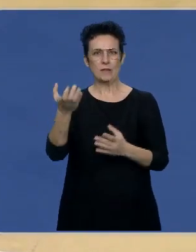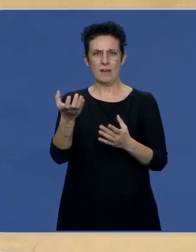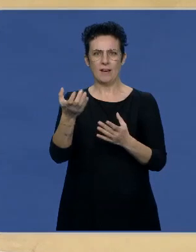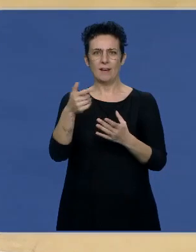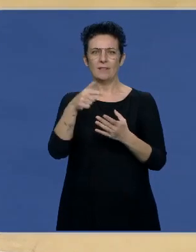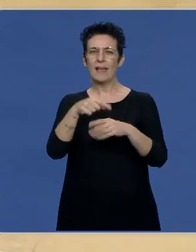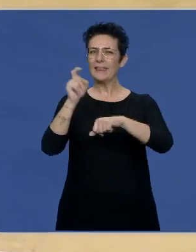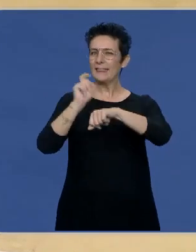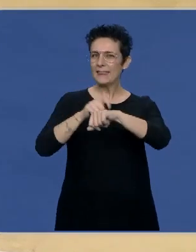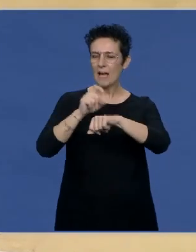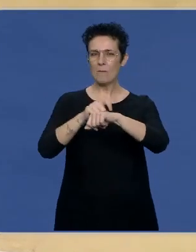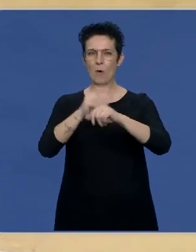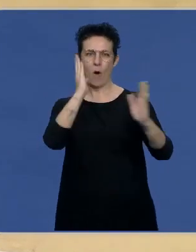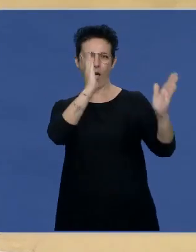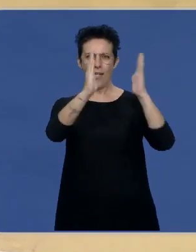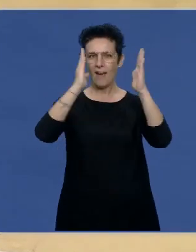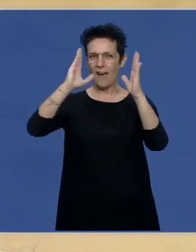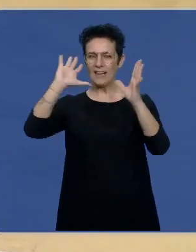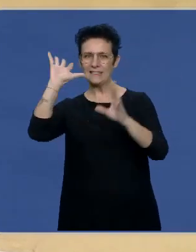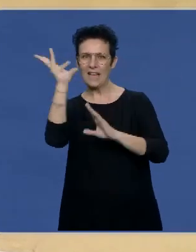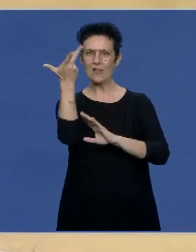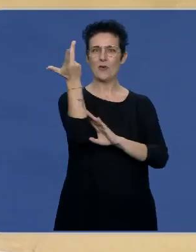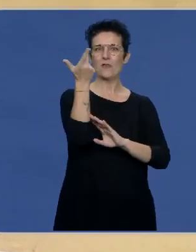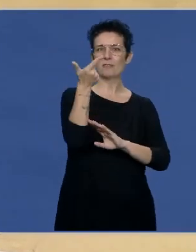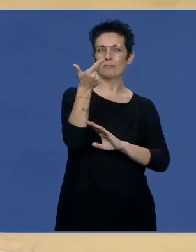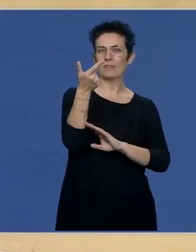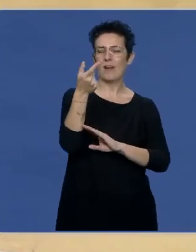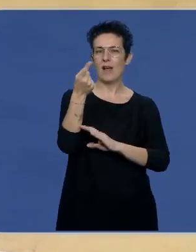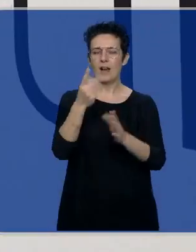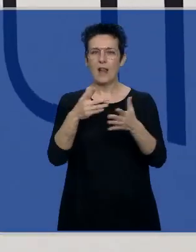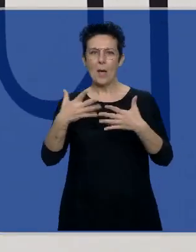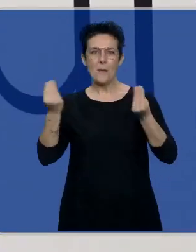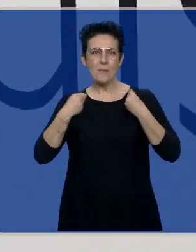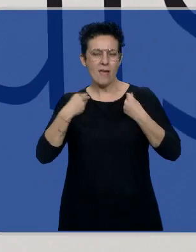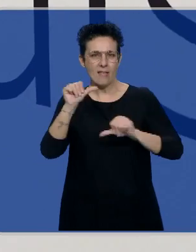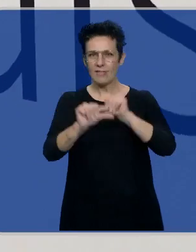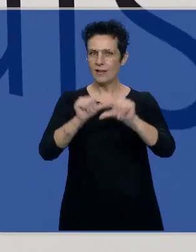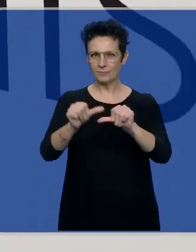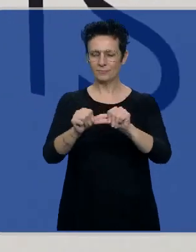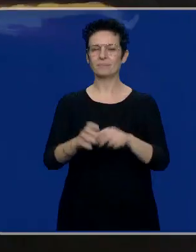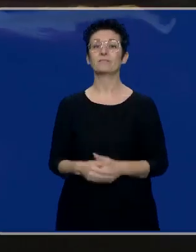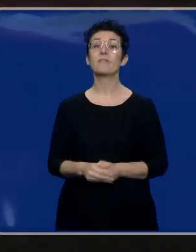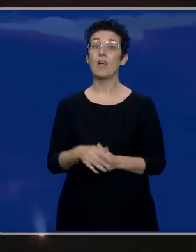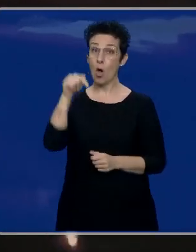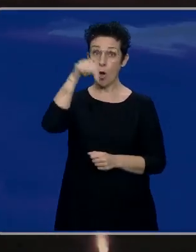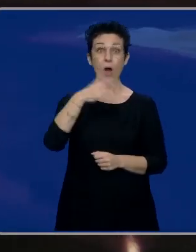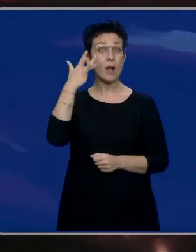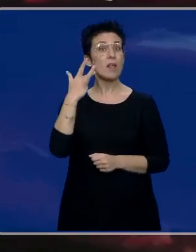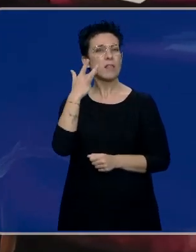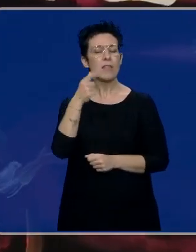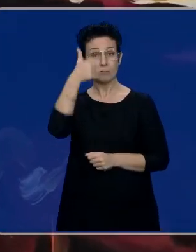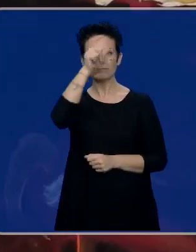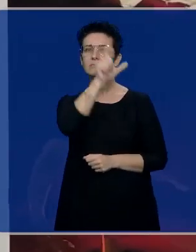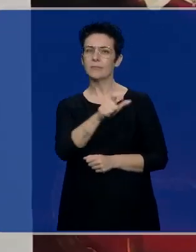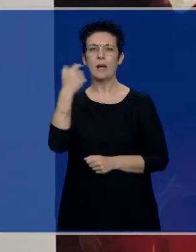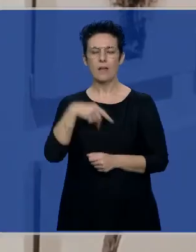del tiempo, de las estaciones, del fluir de la vida. A día de hoy, Luis Moro sigue transmitiendo